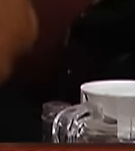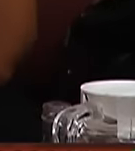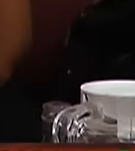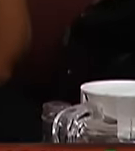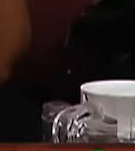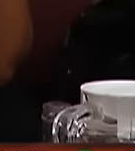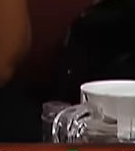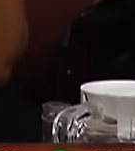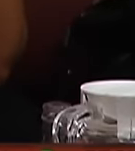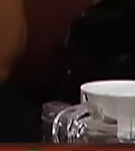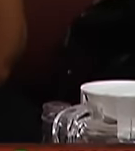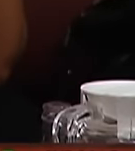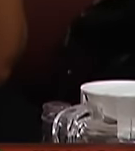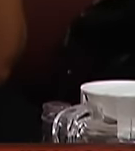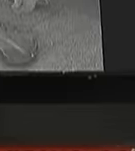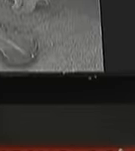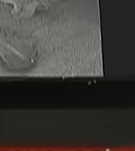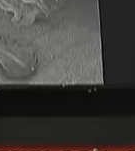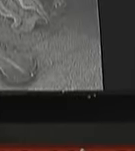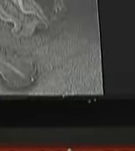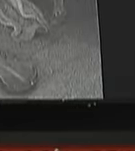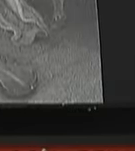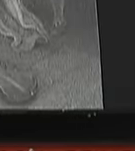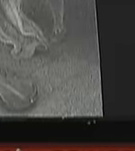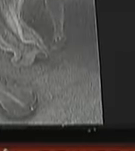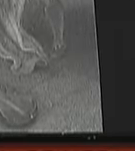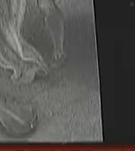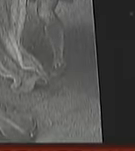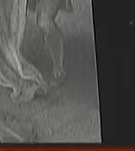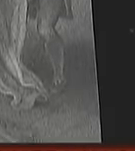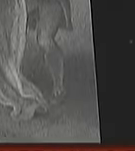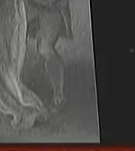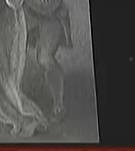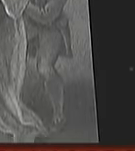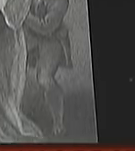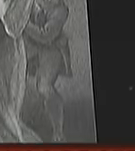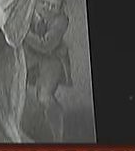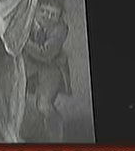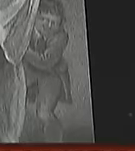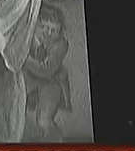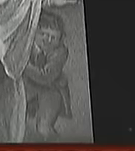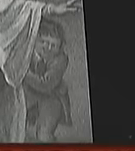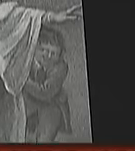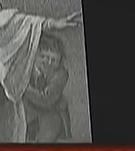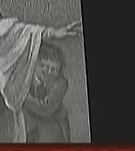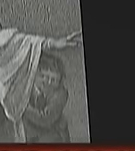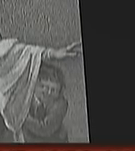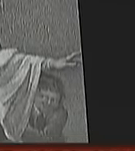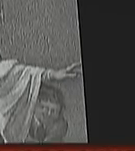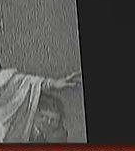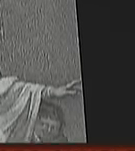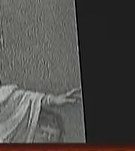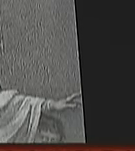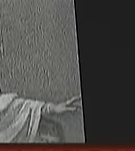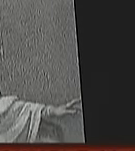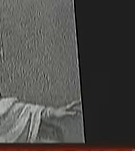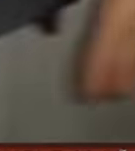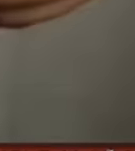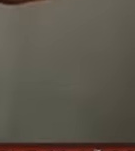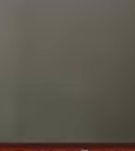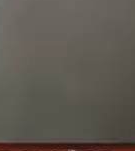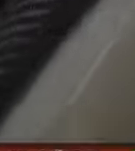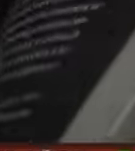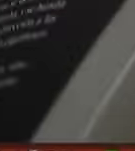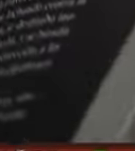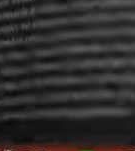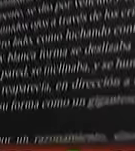distintas épocas y nacionalidades desde Gustavo Adolfo Becker y Anton Chekhov hasta Mark Twain y Robert